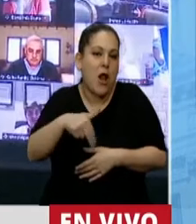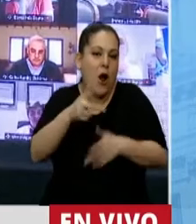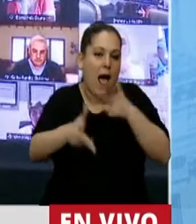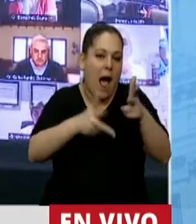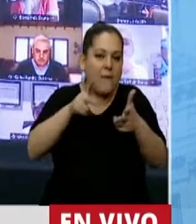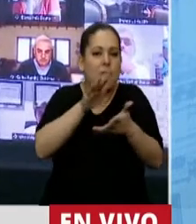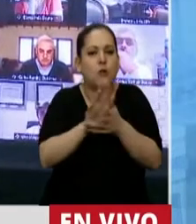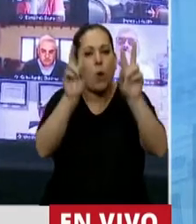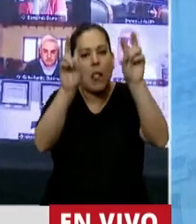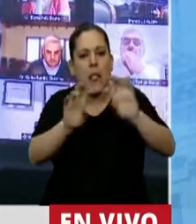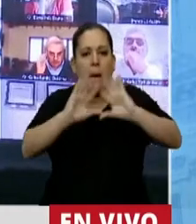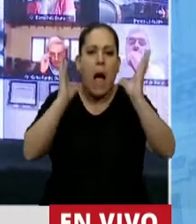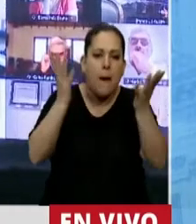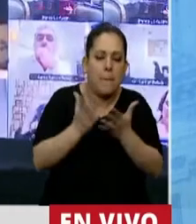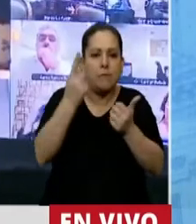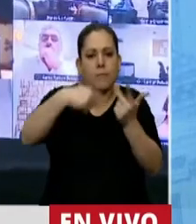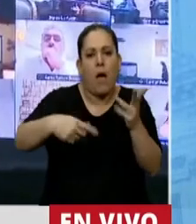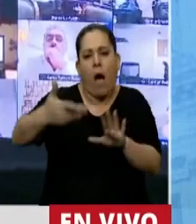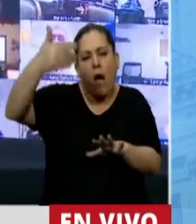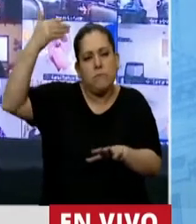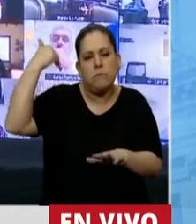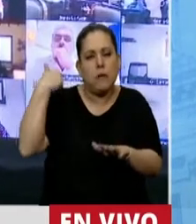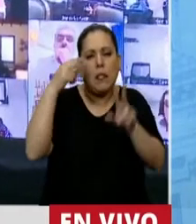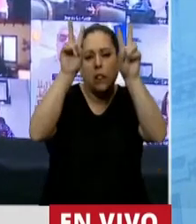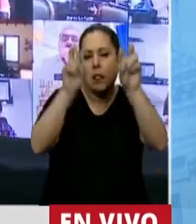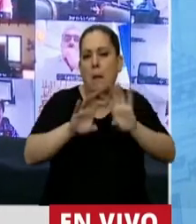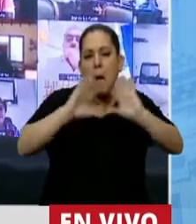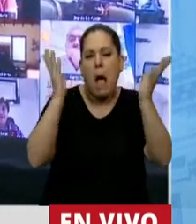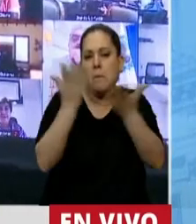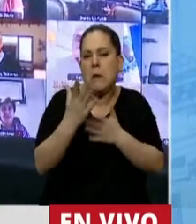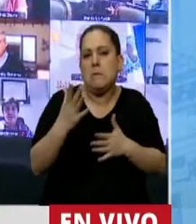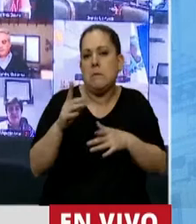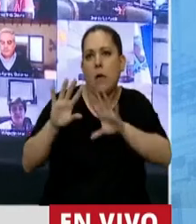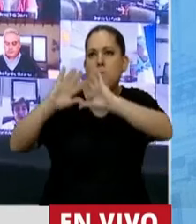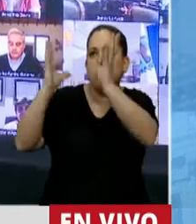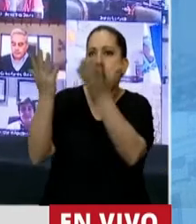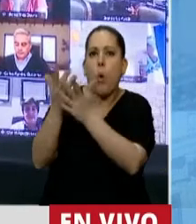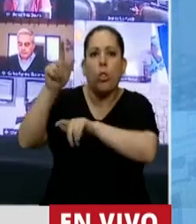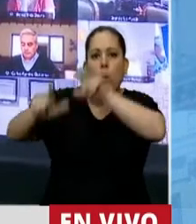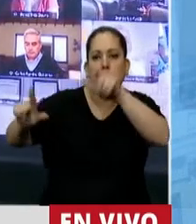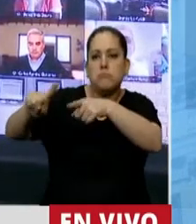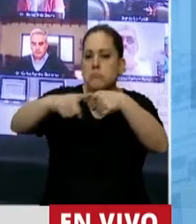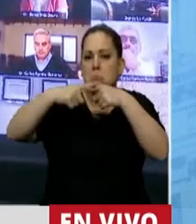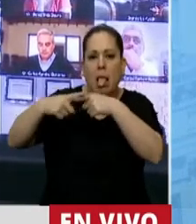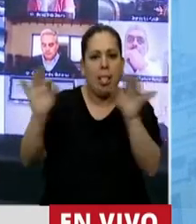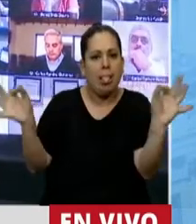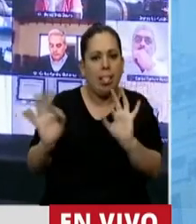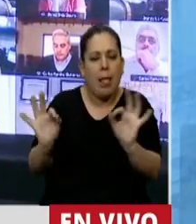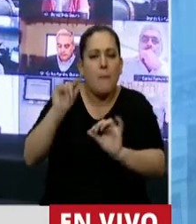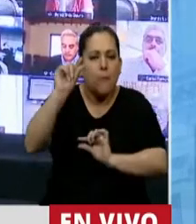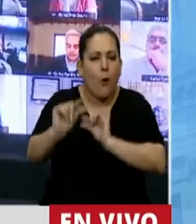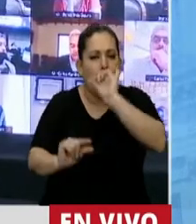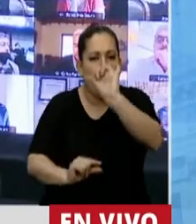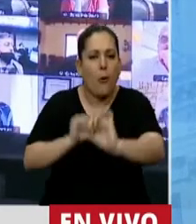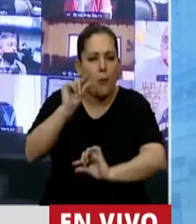de los temas de Ambiente, cuando todavía era un tema que no comenzaba a discutirse en el mundo, comenzaba a discutirse muy a poco en el